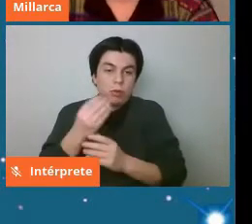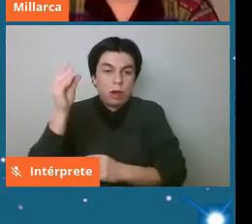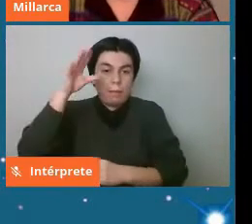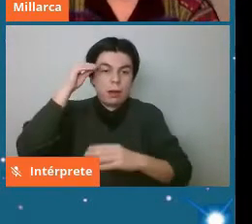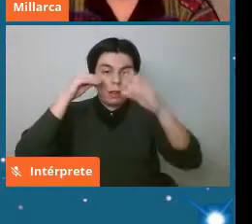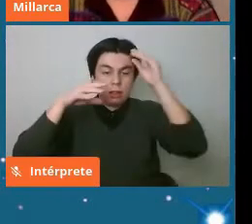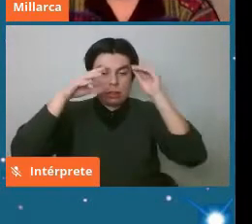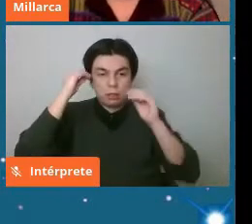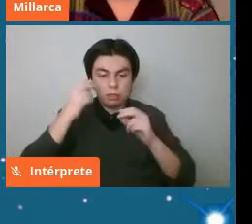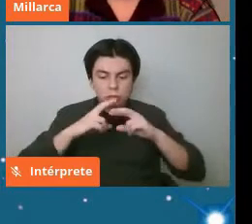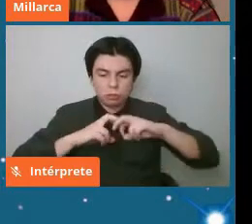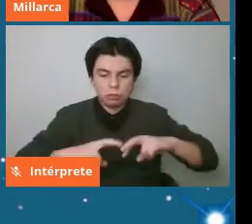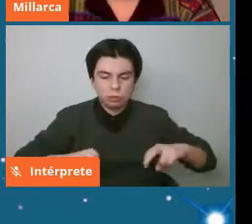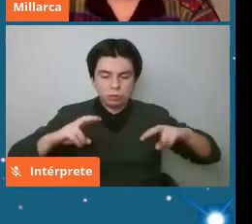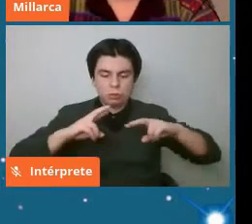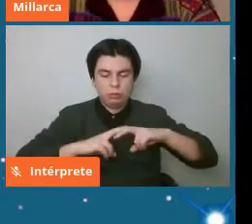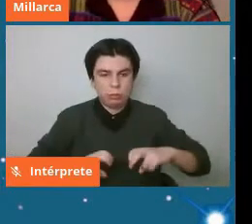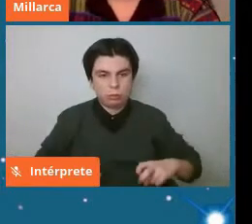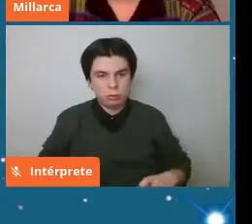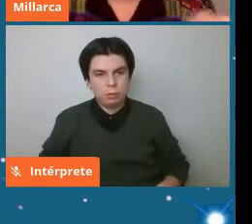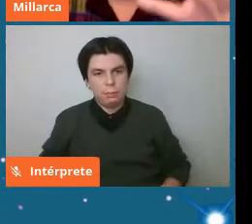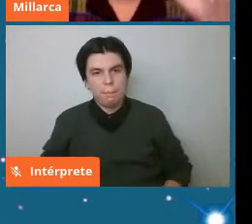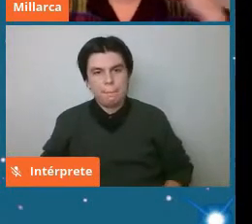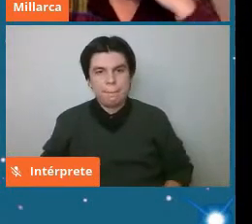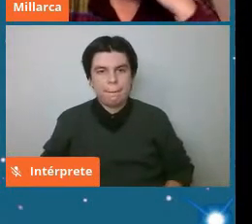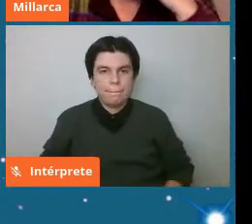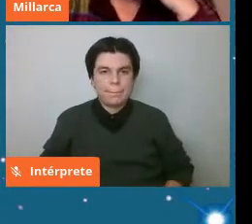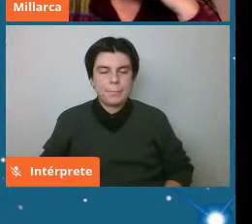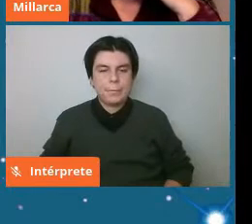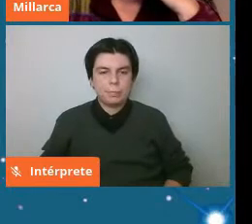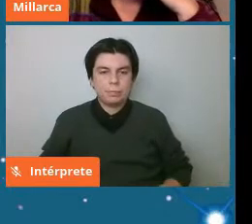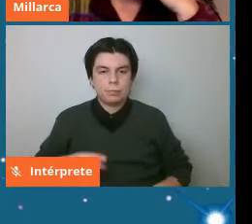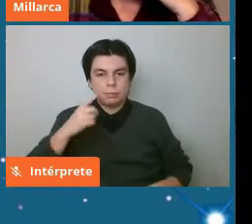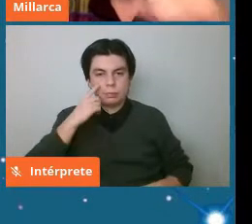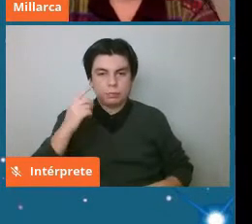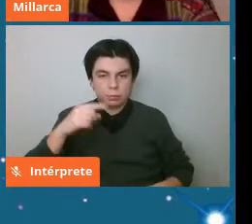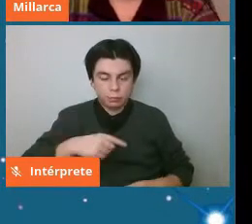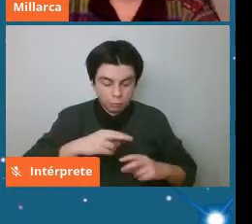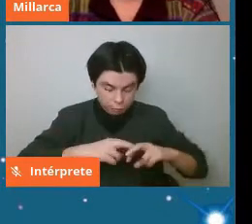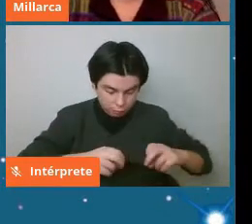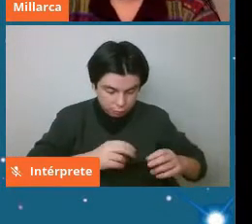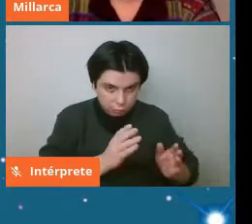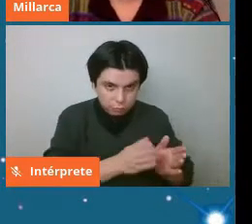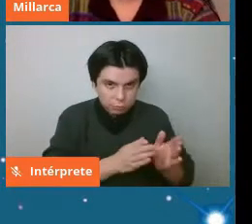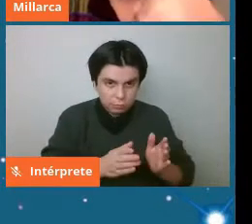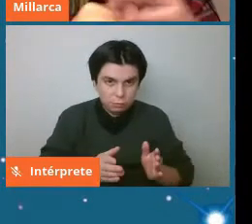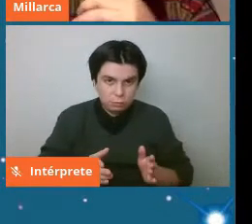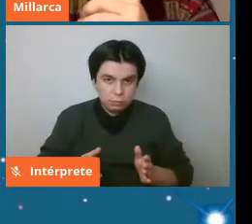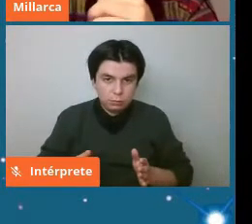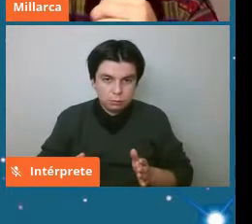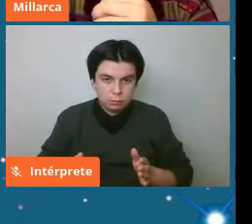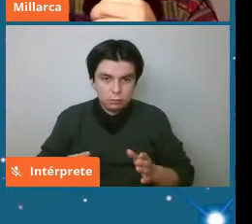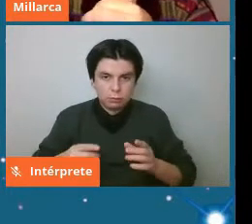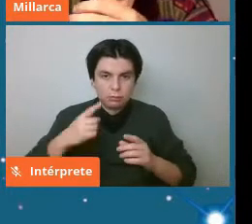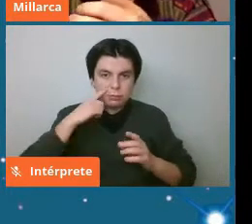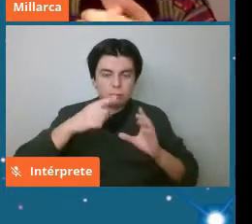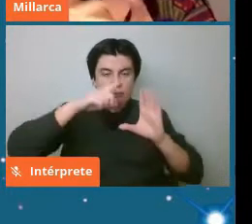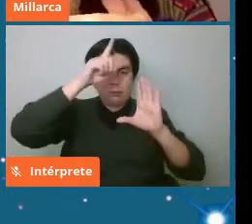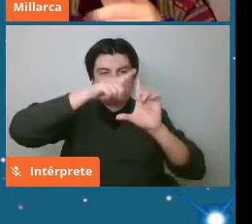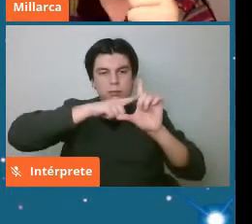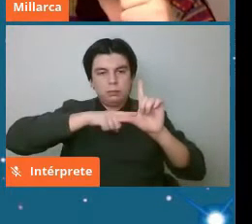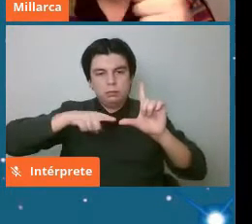vamos investigando como ven acá están todos los fragmentos fueron puestos en este gráfico de